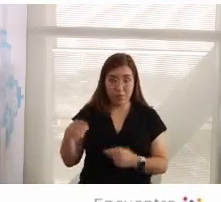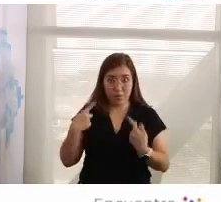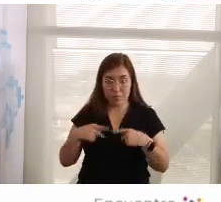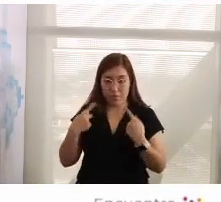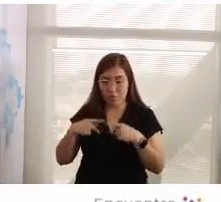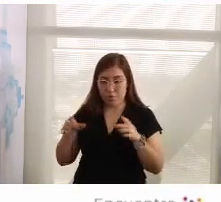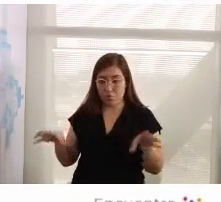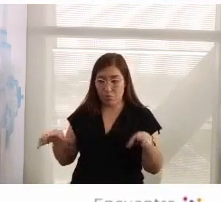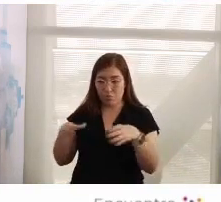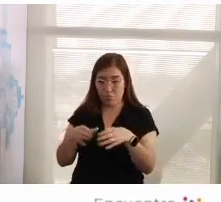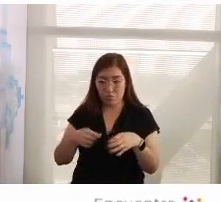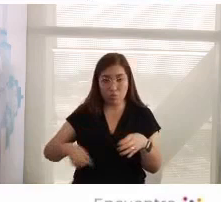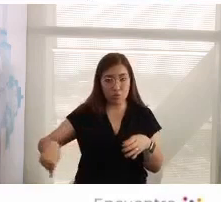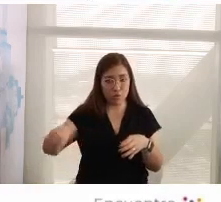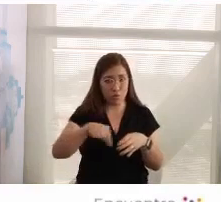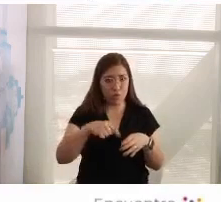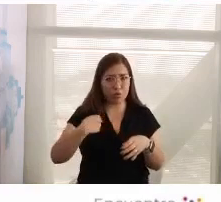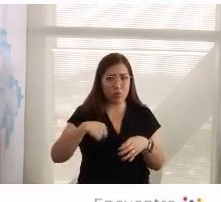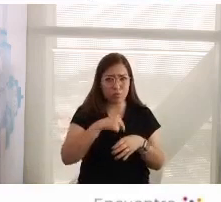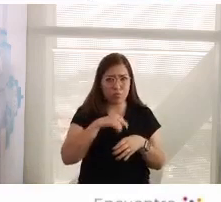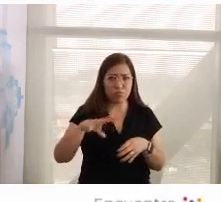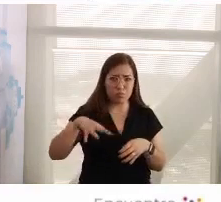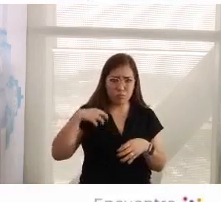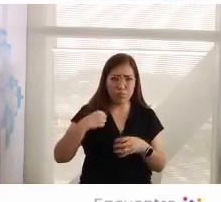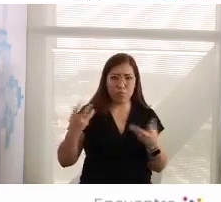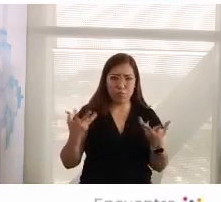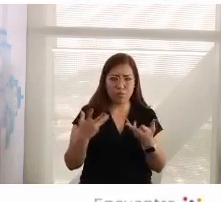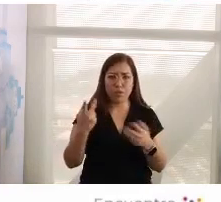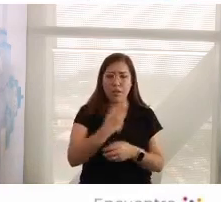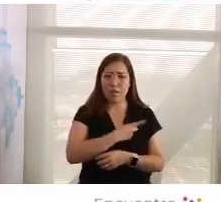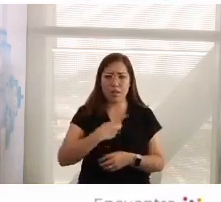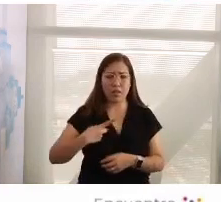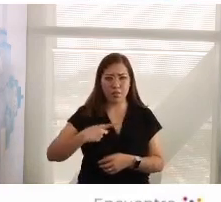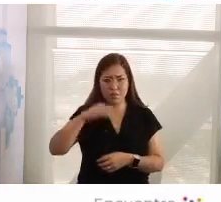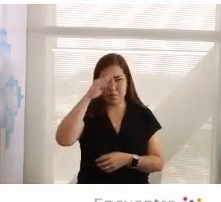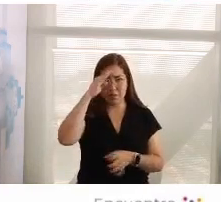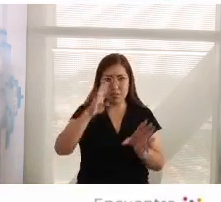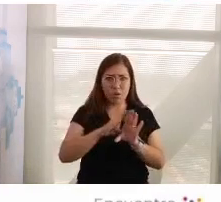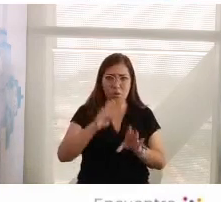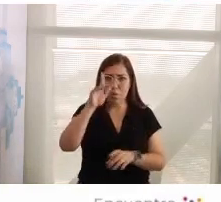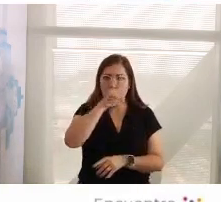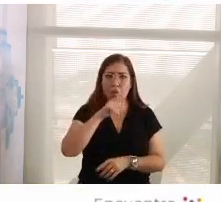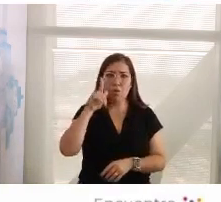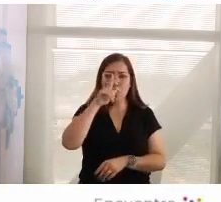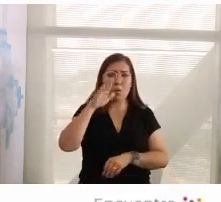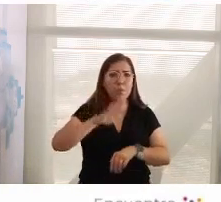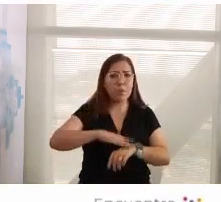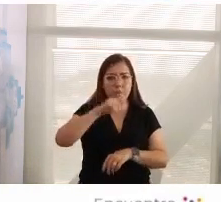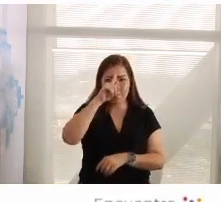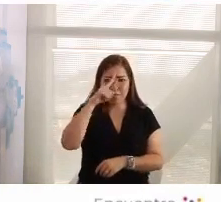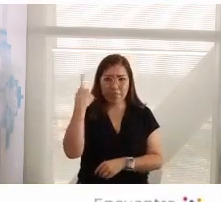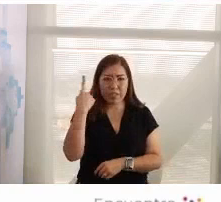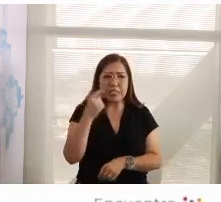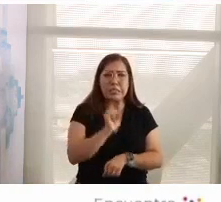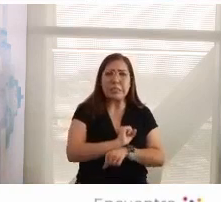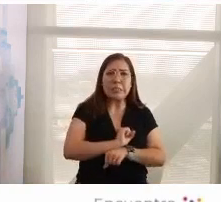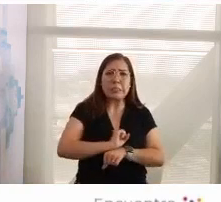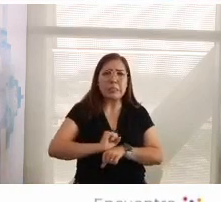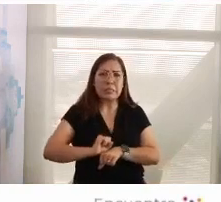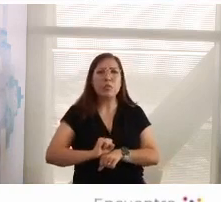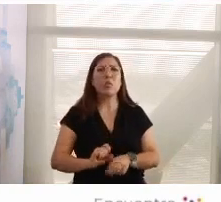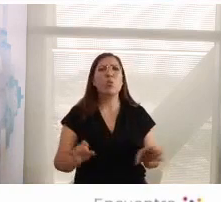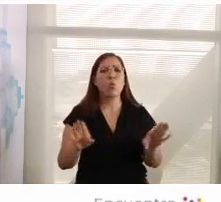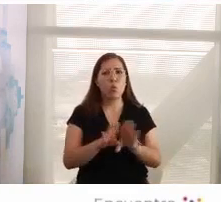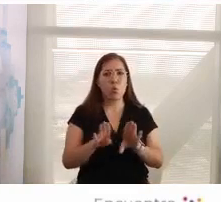comunidad por quienes trabajamos, hay que digerírselo, colocárselo en lenguaje sencillo. Y el lenguaje sencillo es,